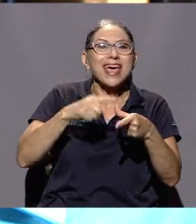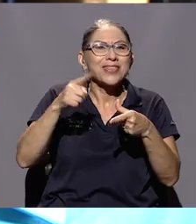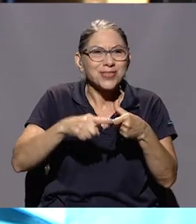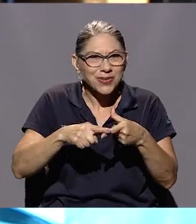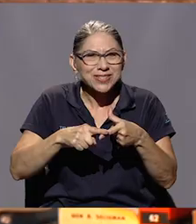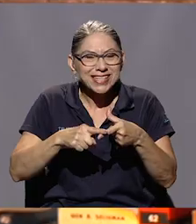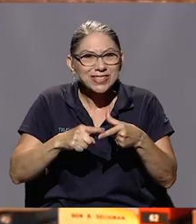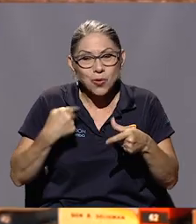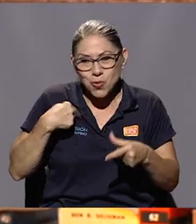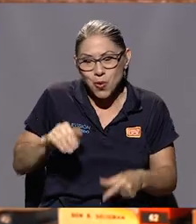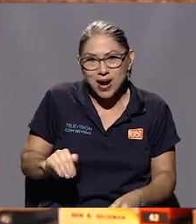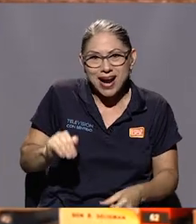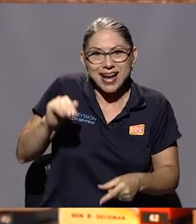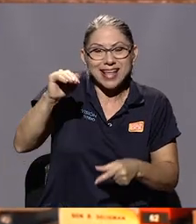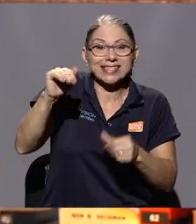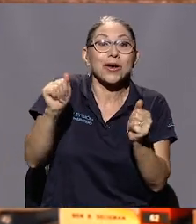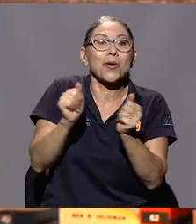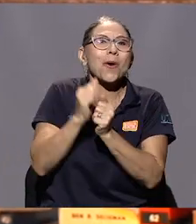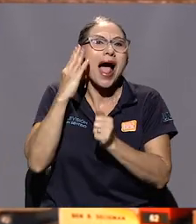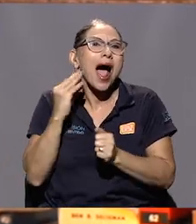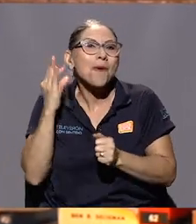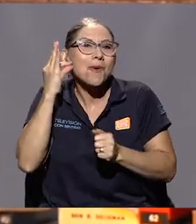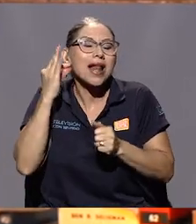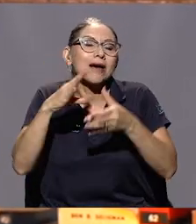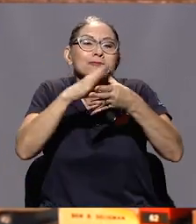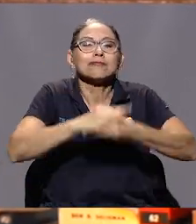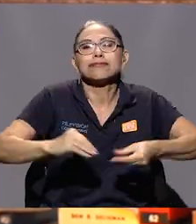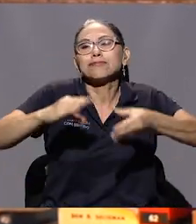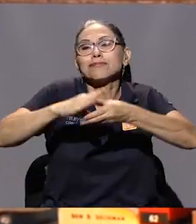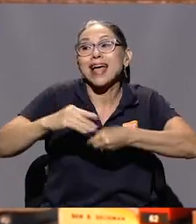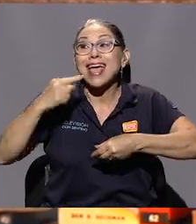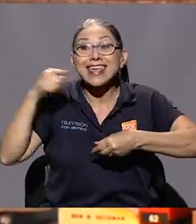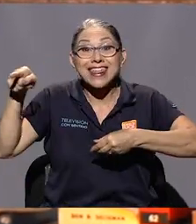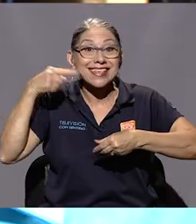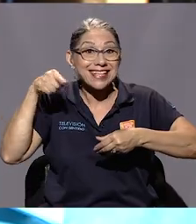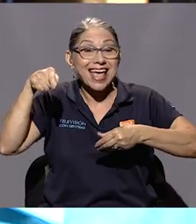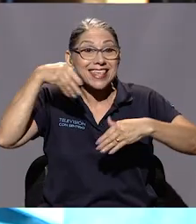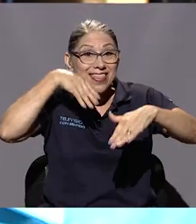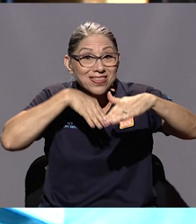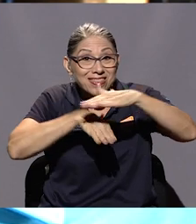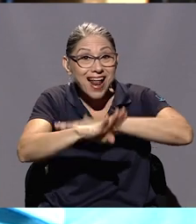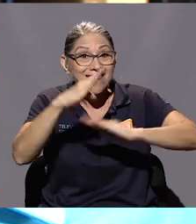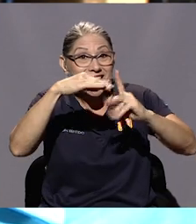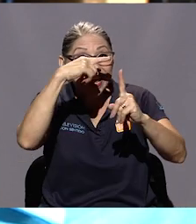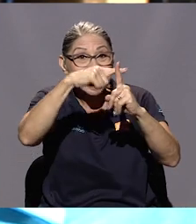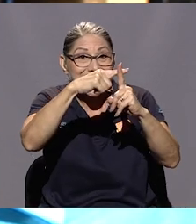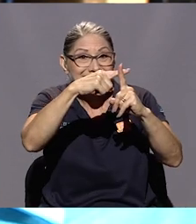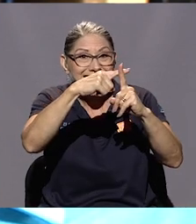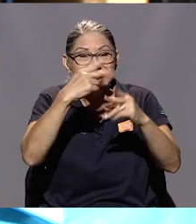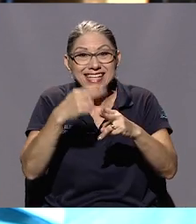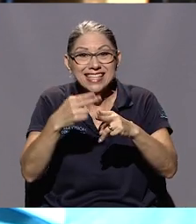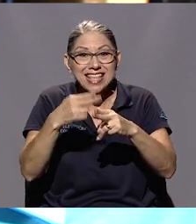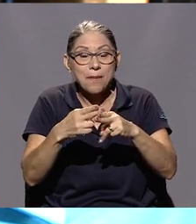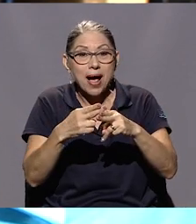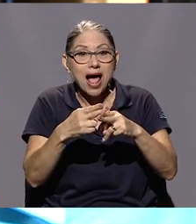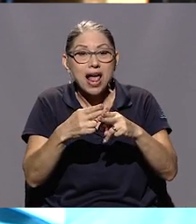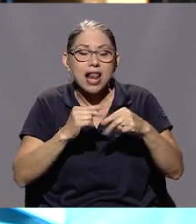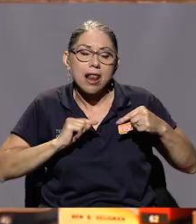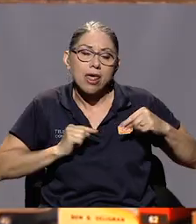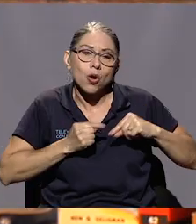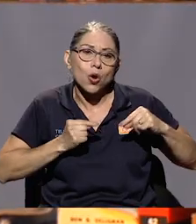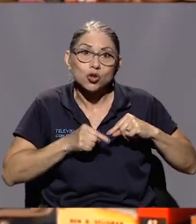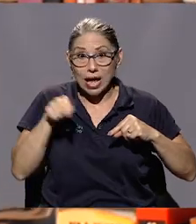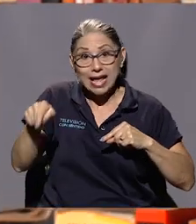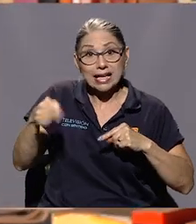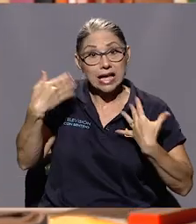el cuento de mi abuela que decía que entraba a la dolorosa, era muy católica. Era muy católica,